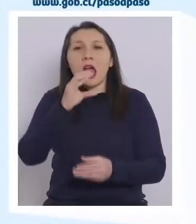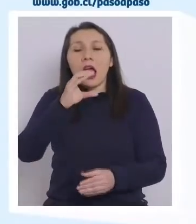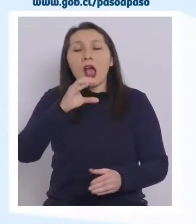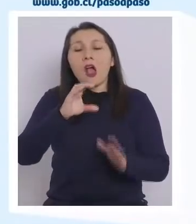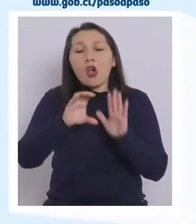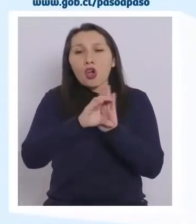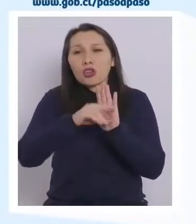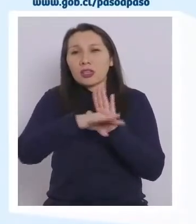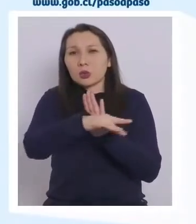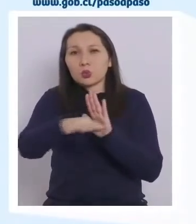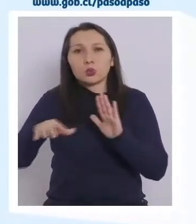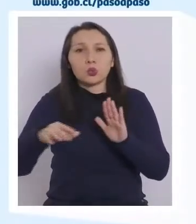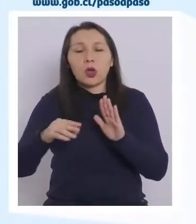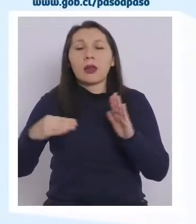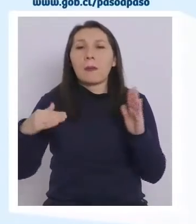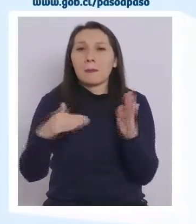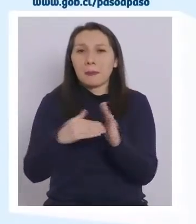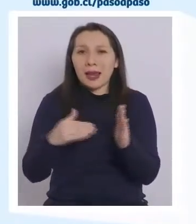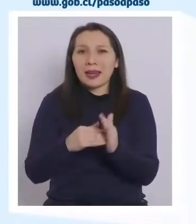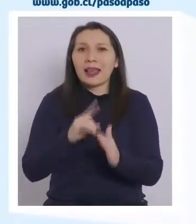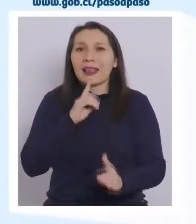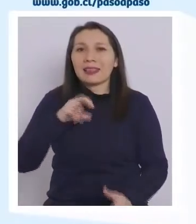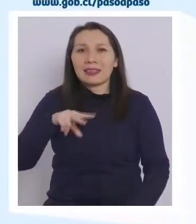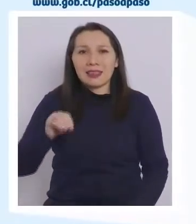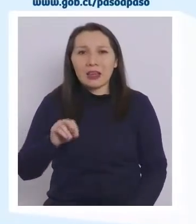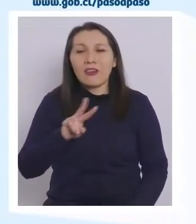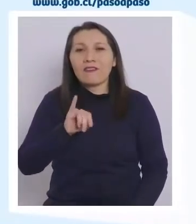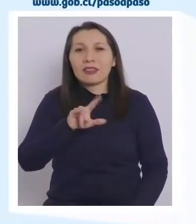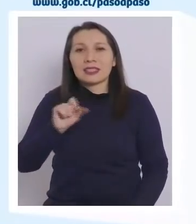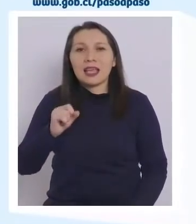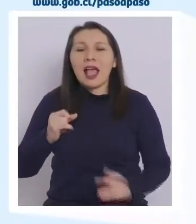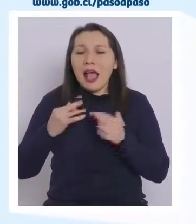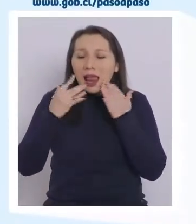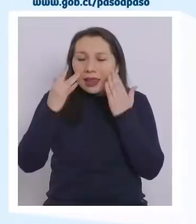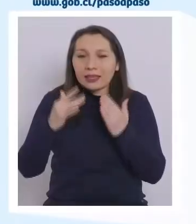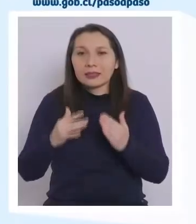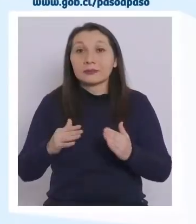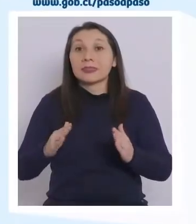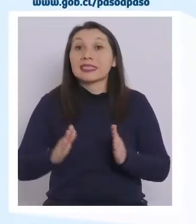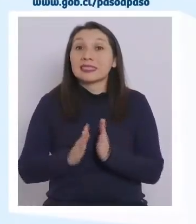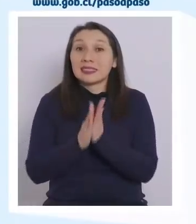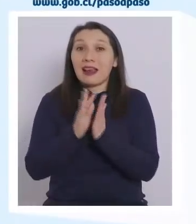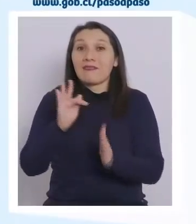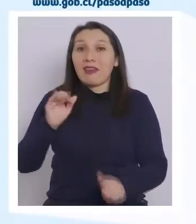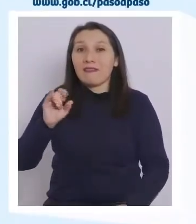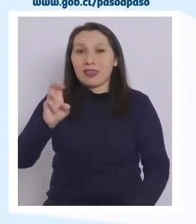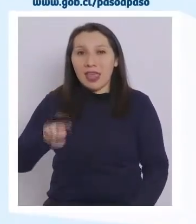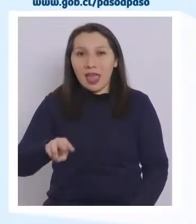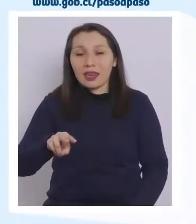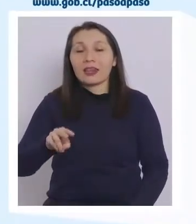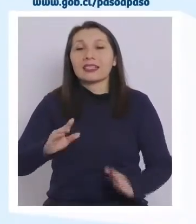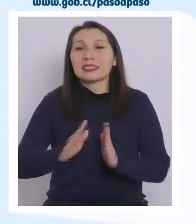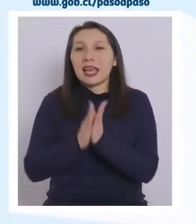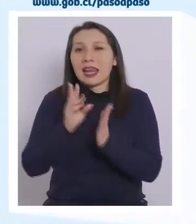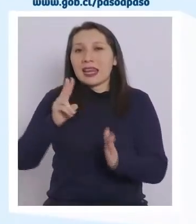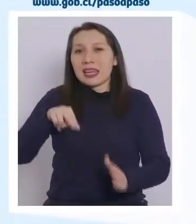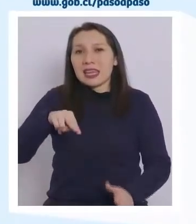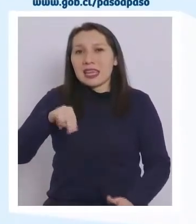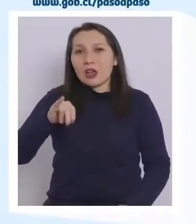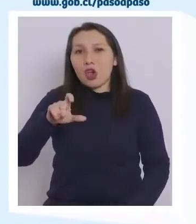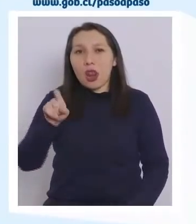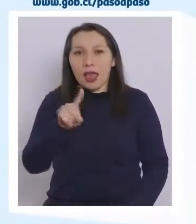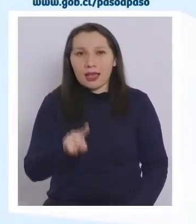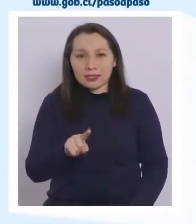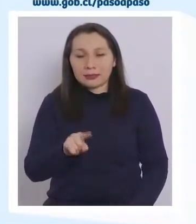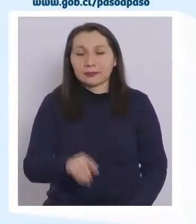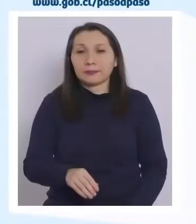Parral, Teno y Villa Alegre. En la región de Ñuble, San Fabián y San Nicolás. En la región de Bío